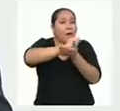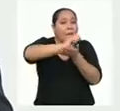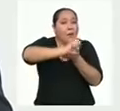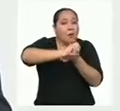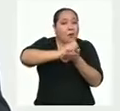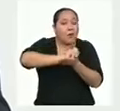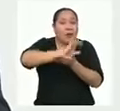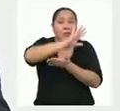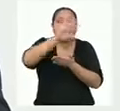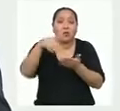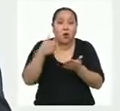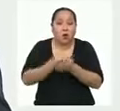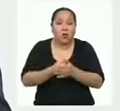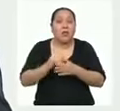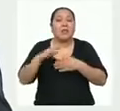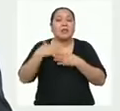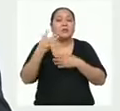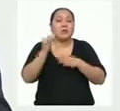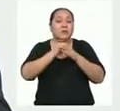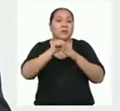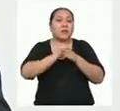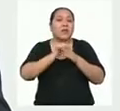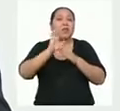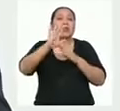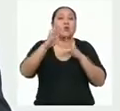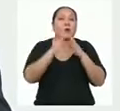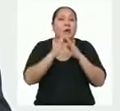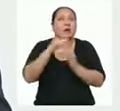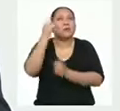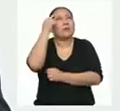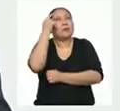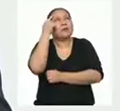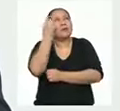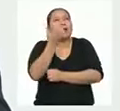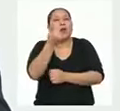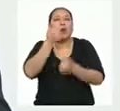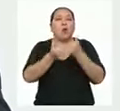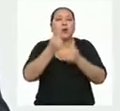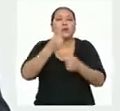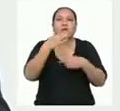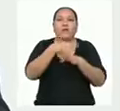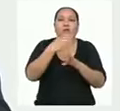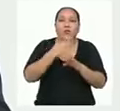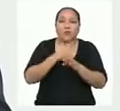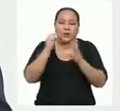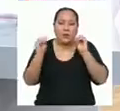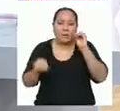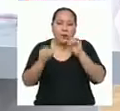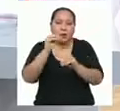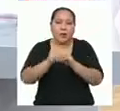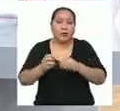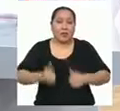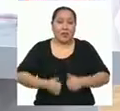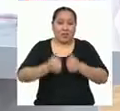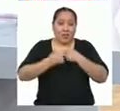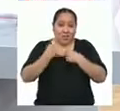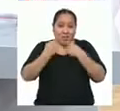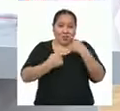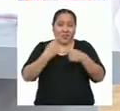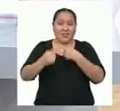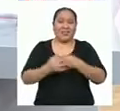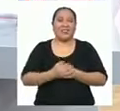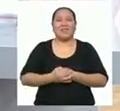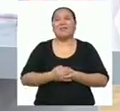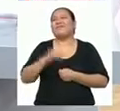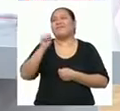nota de todo y luego practicar en casa y pensar en formas de aplicar esto en la vida real. Claro,